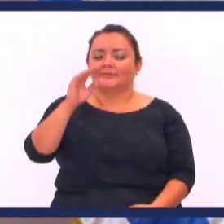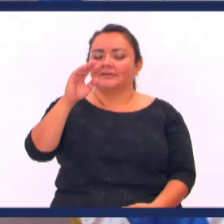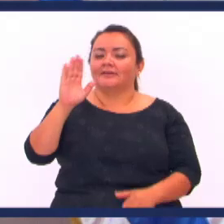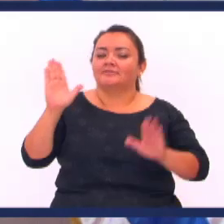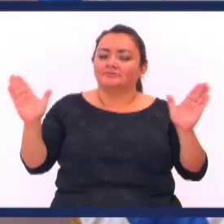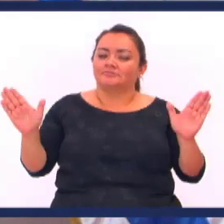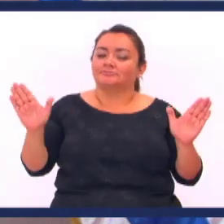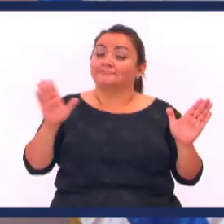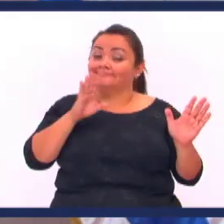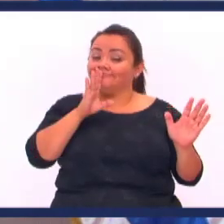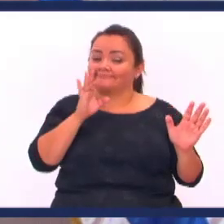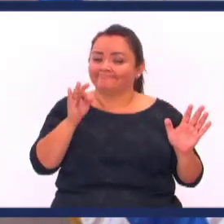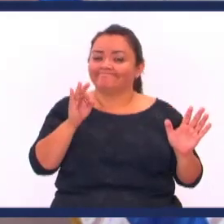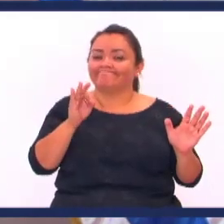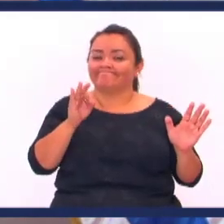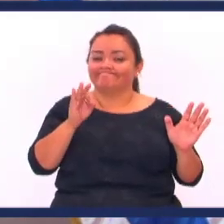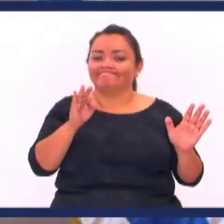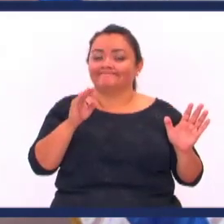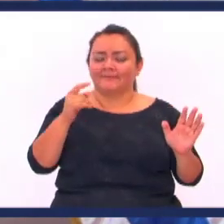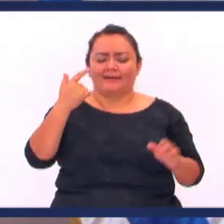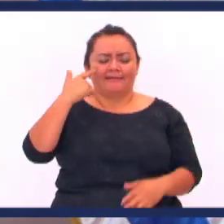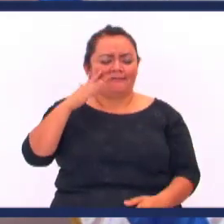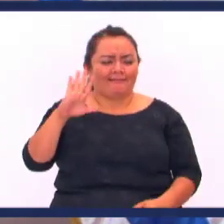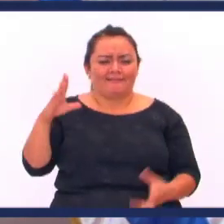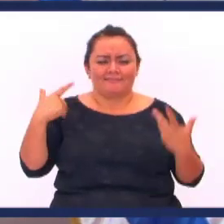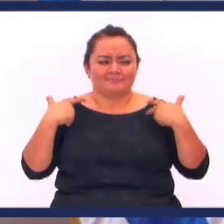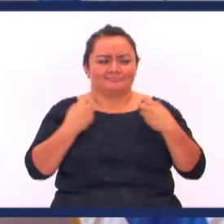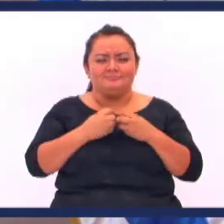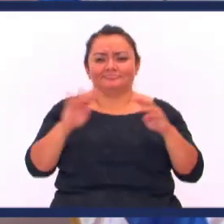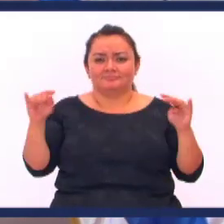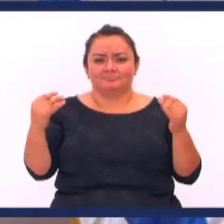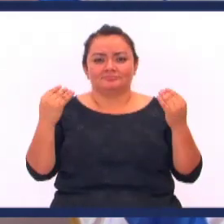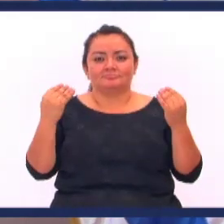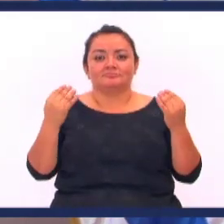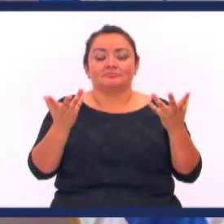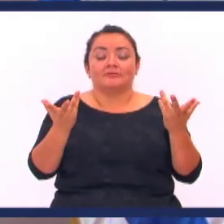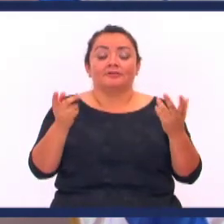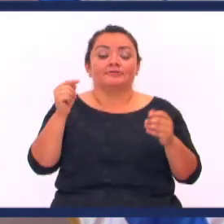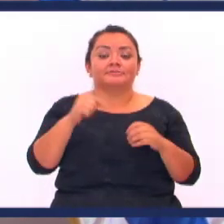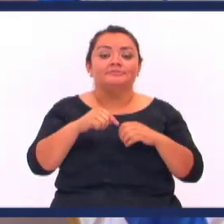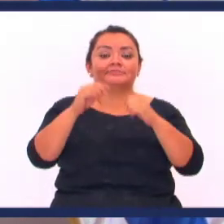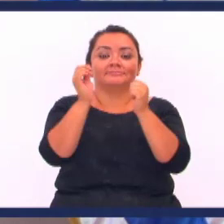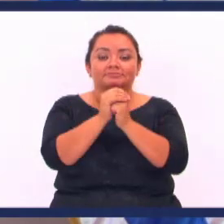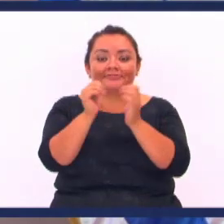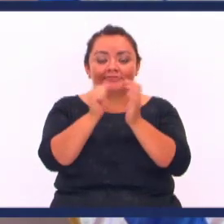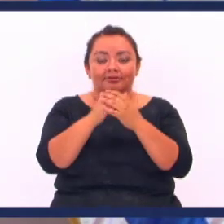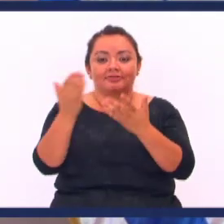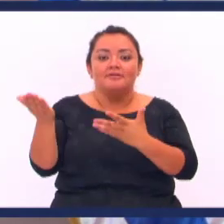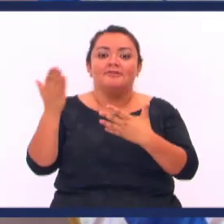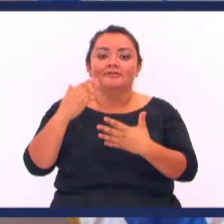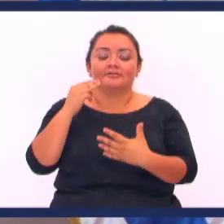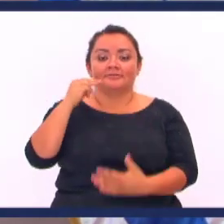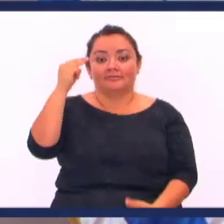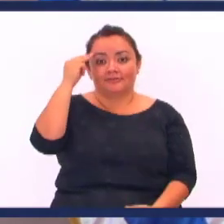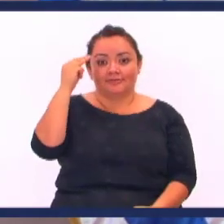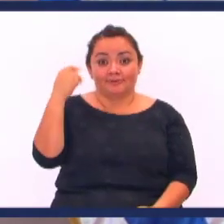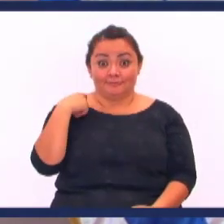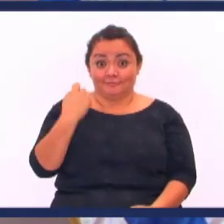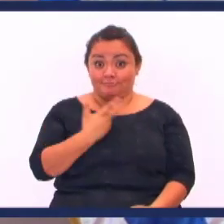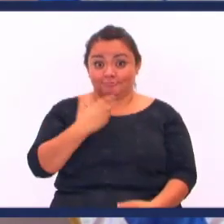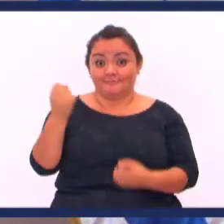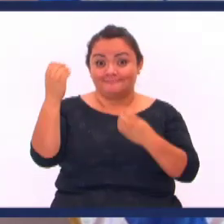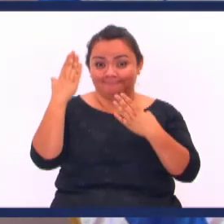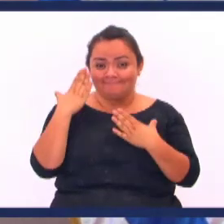hijo era humilde Su hijo era un ejemplo En la sociedad Entonces estas pruebas Que nos ayudan para bien Dice en el